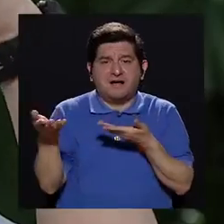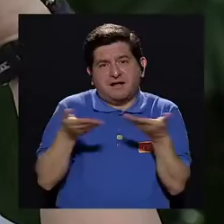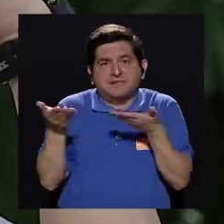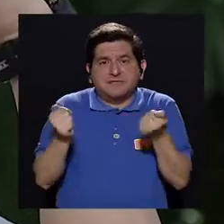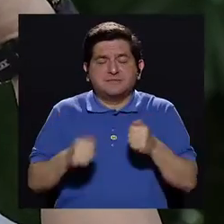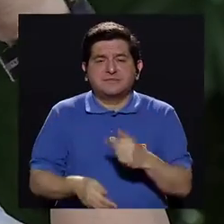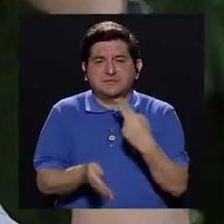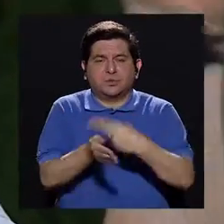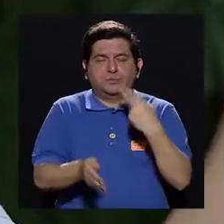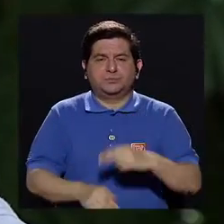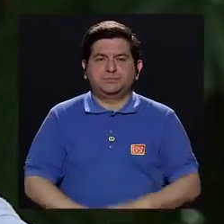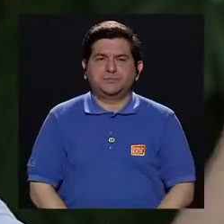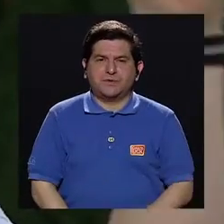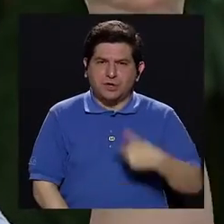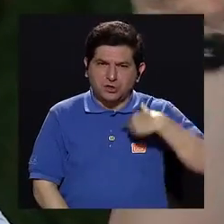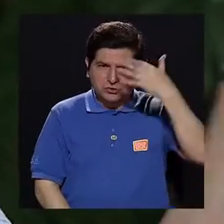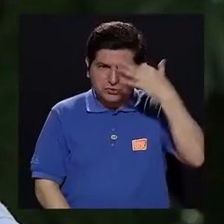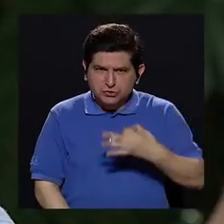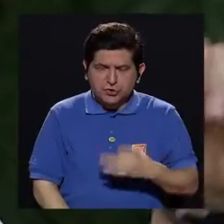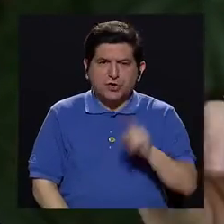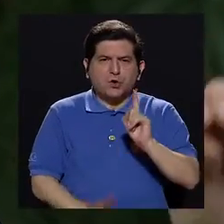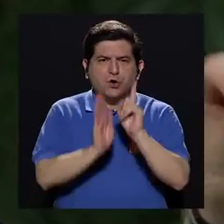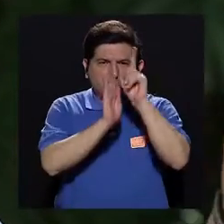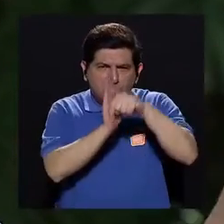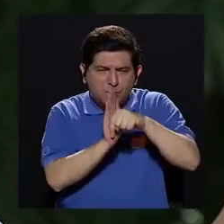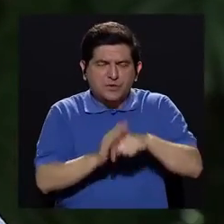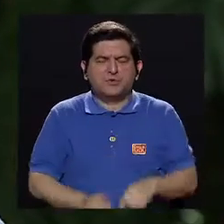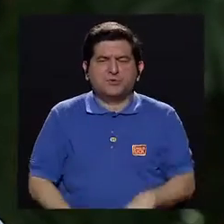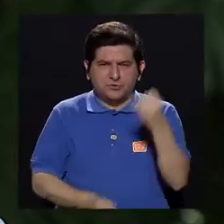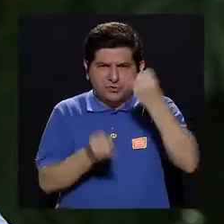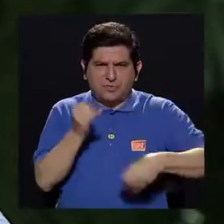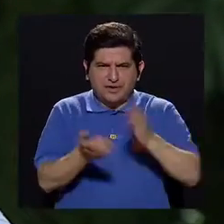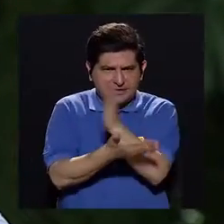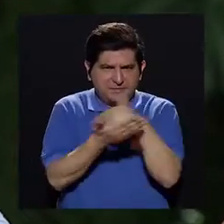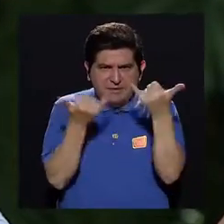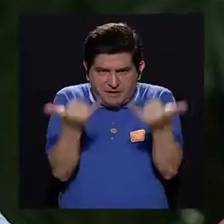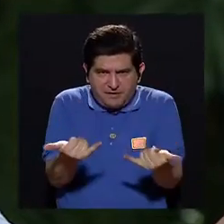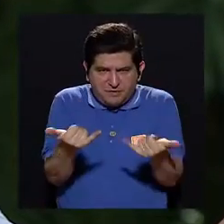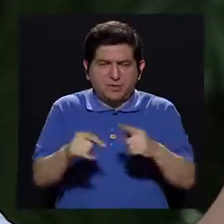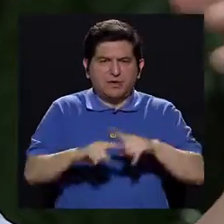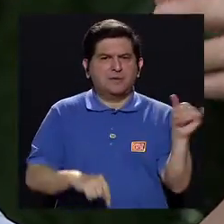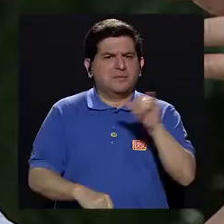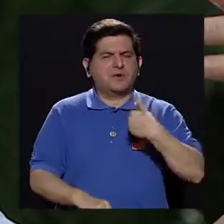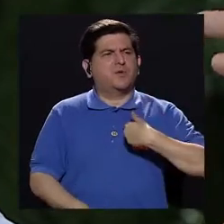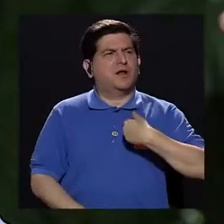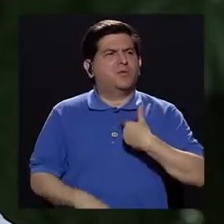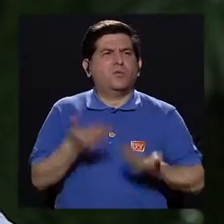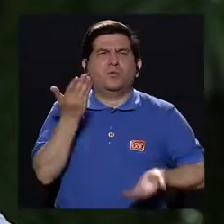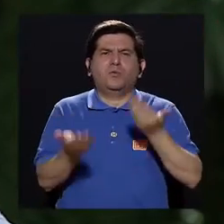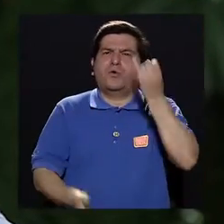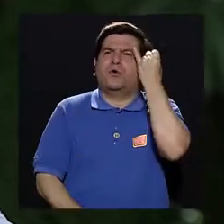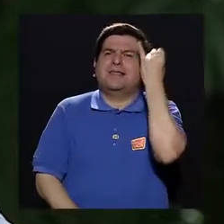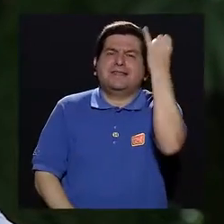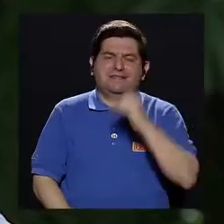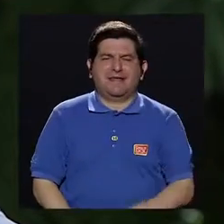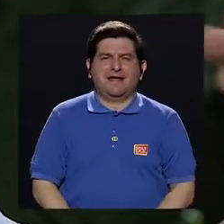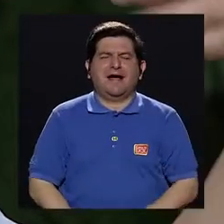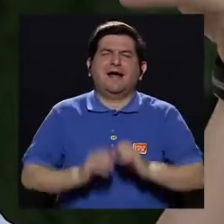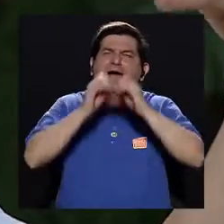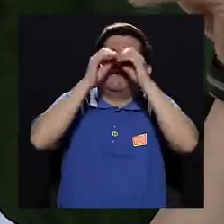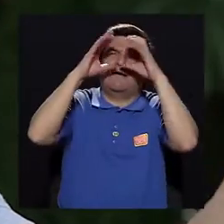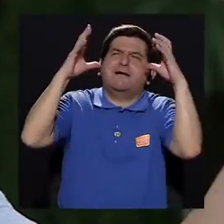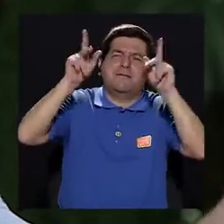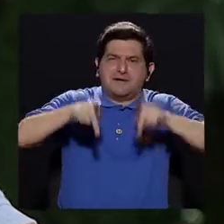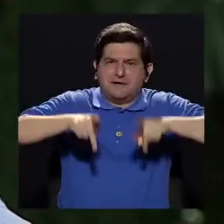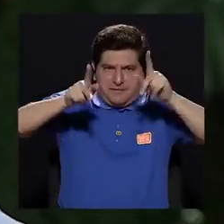servicio. Perdón, doctor. Yo creo que nos queda un minutito para cerrar este bloque, pero también a uno le queda la idea de que en el